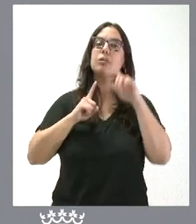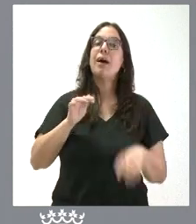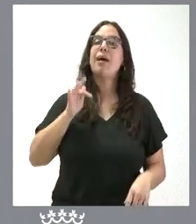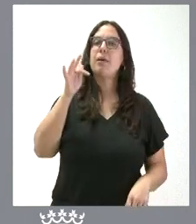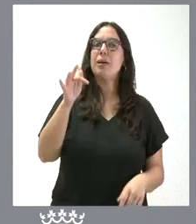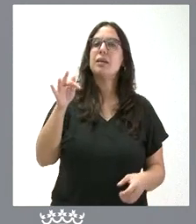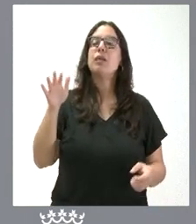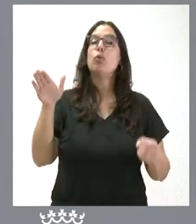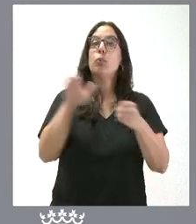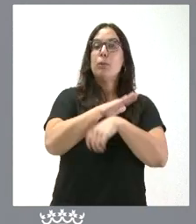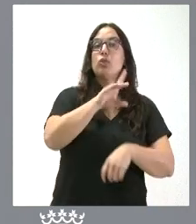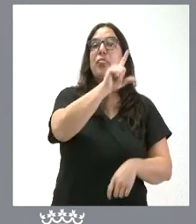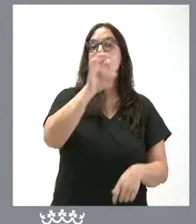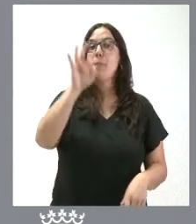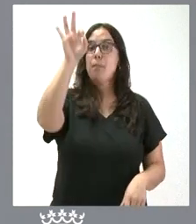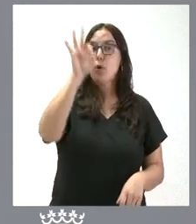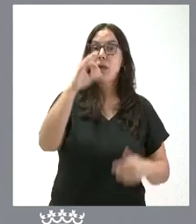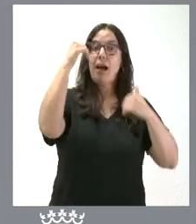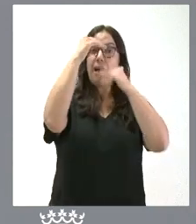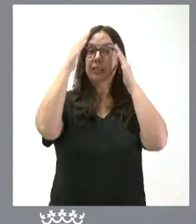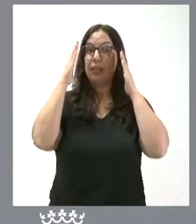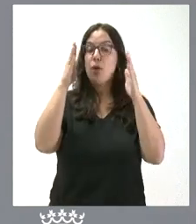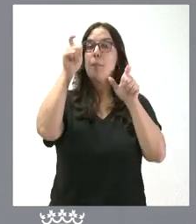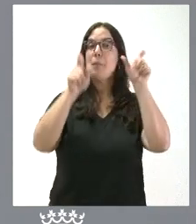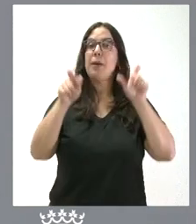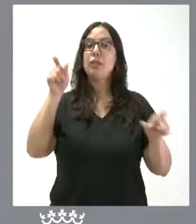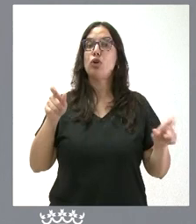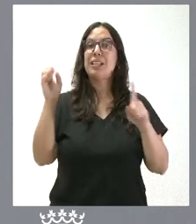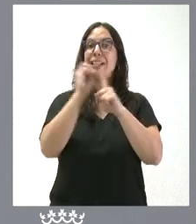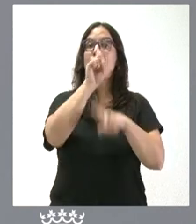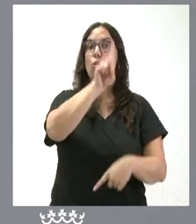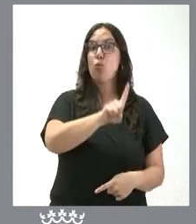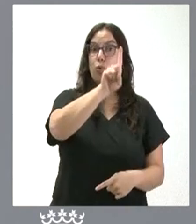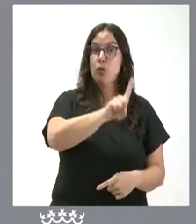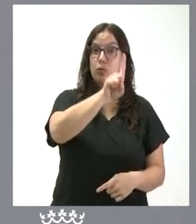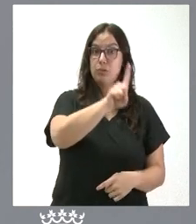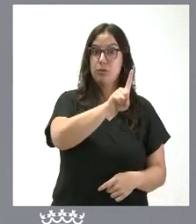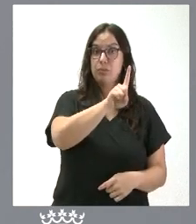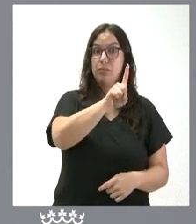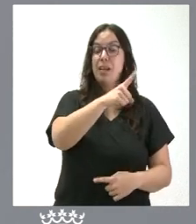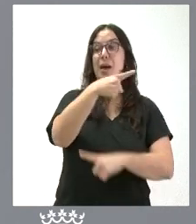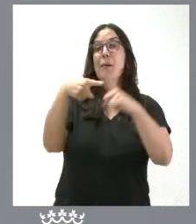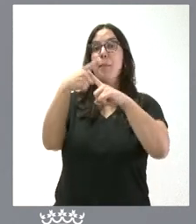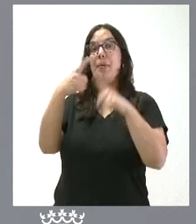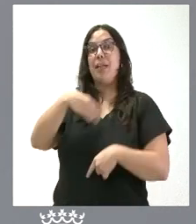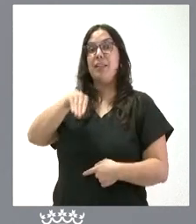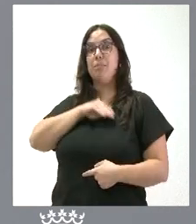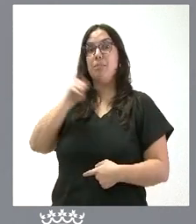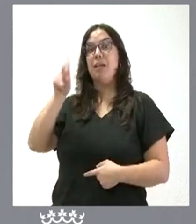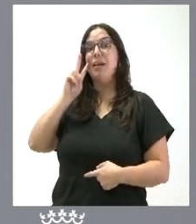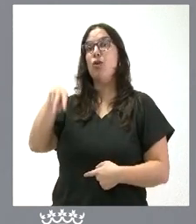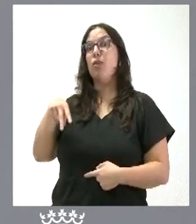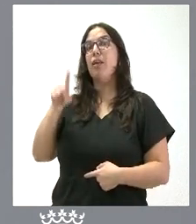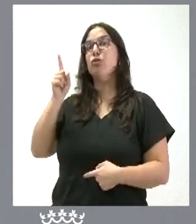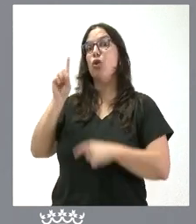el 100% de atención de las personas de grado 1 cuando la media española es del 81%.